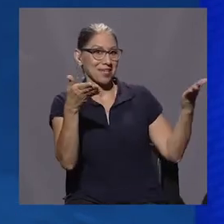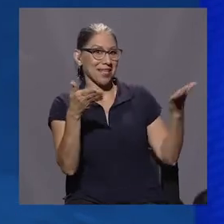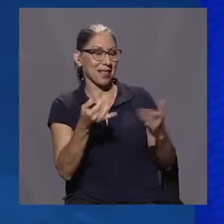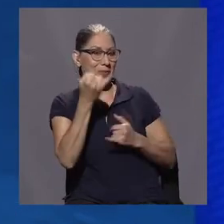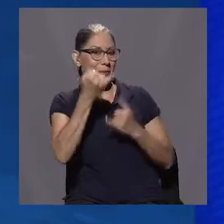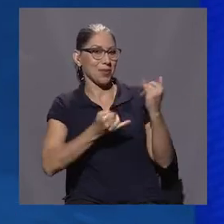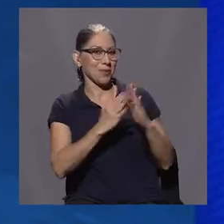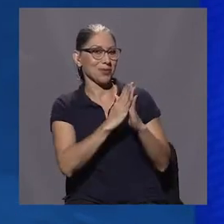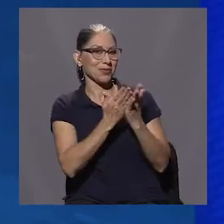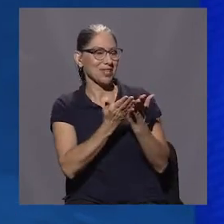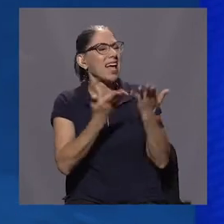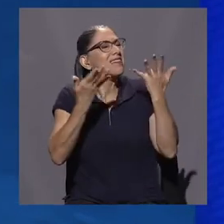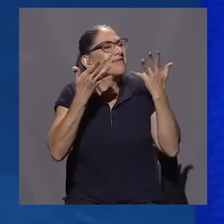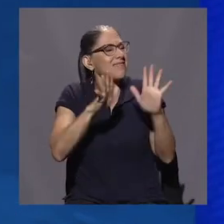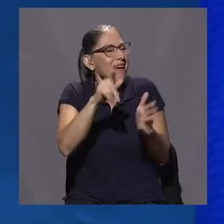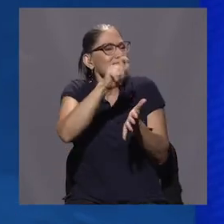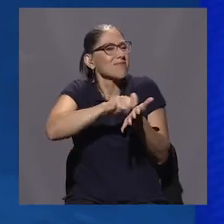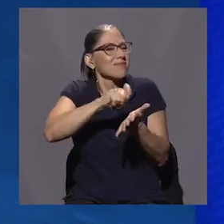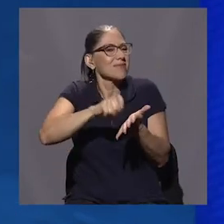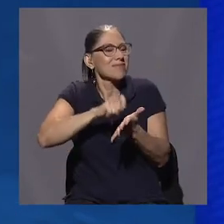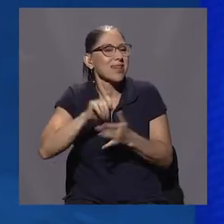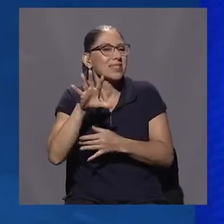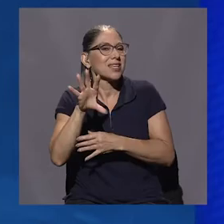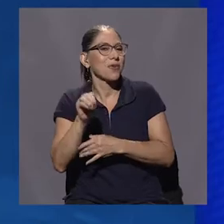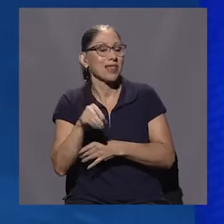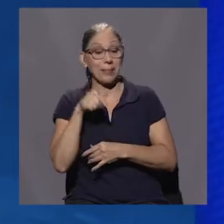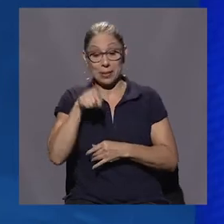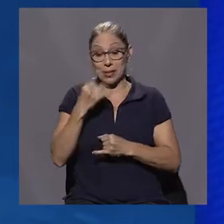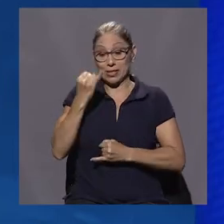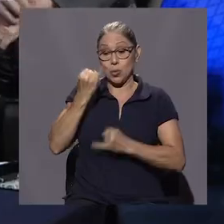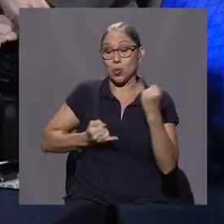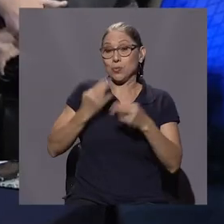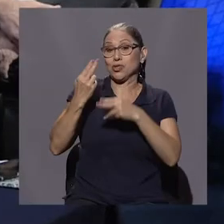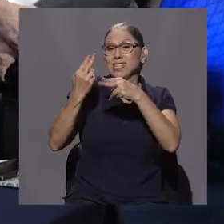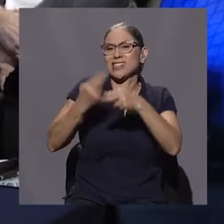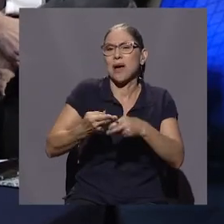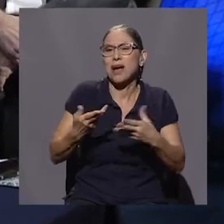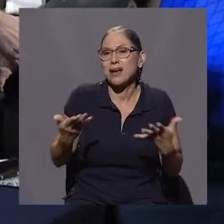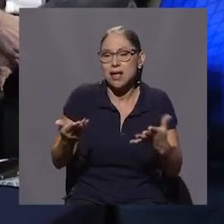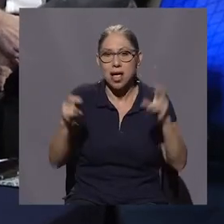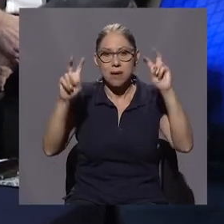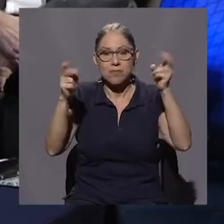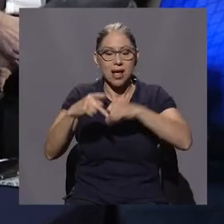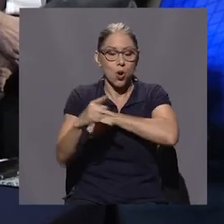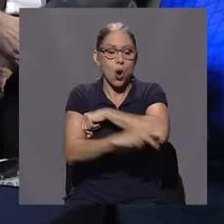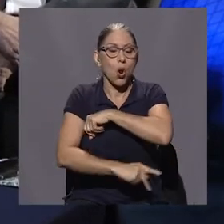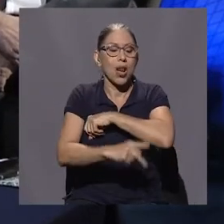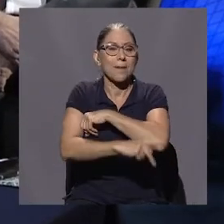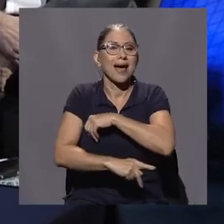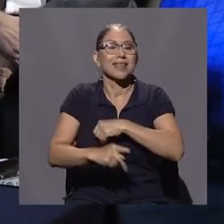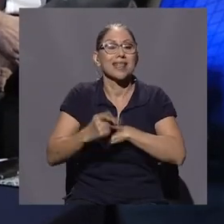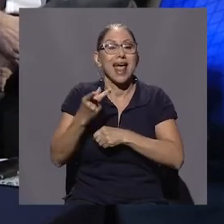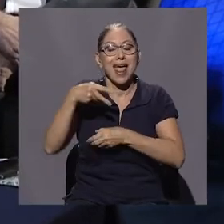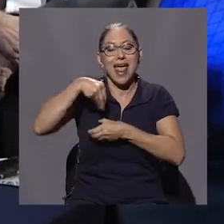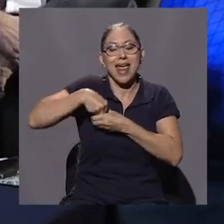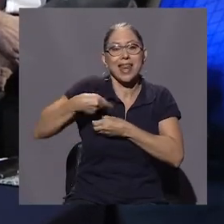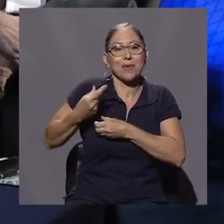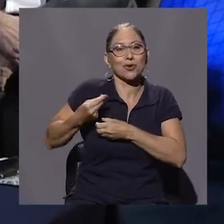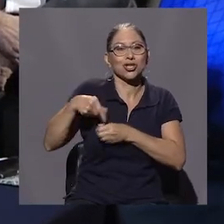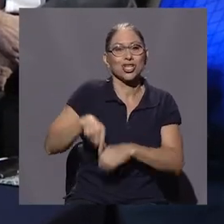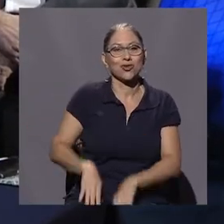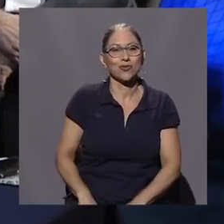ya en su camino, en su recorrido, con la patria en el bolsillo. Don Oscar, si esto fuera un pastel,